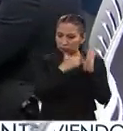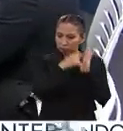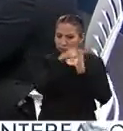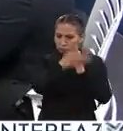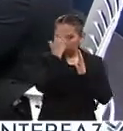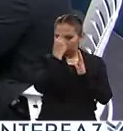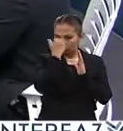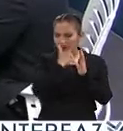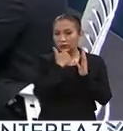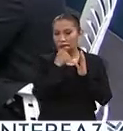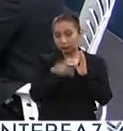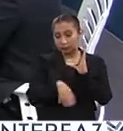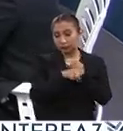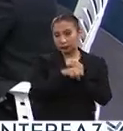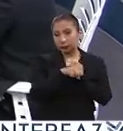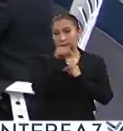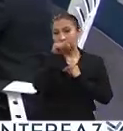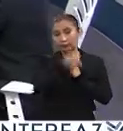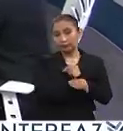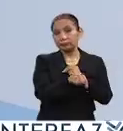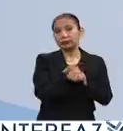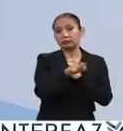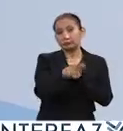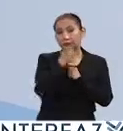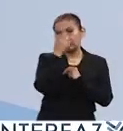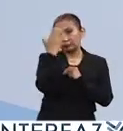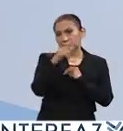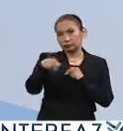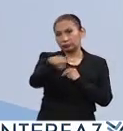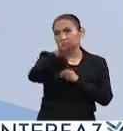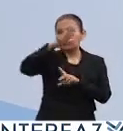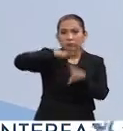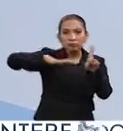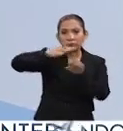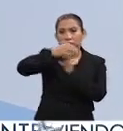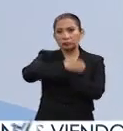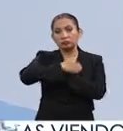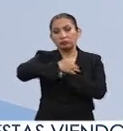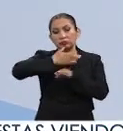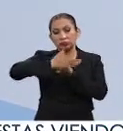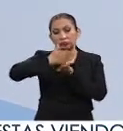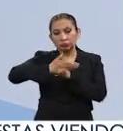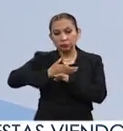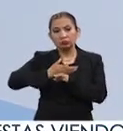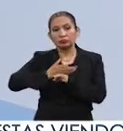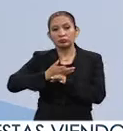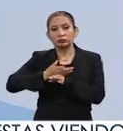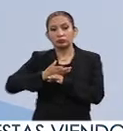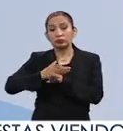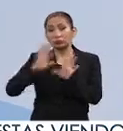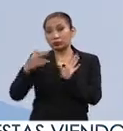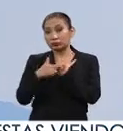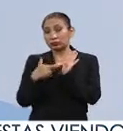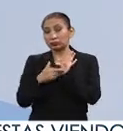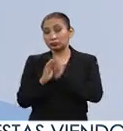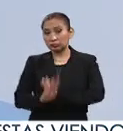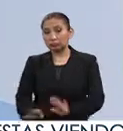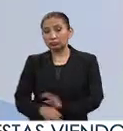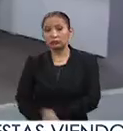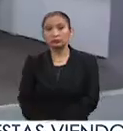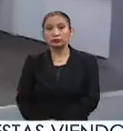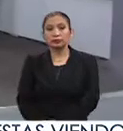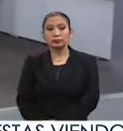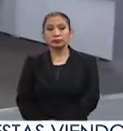un extra, plus, porque como sabemos en el contexto educativo en el que nos encontramos, pues es un requerimiento